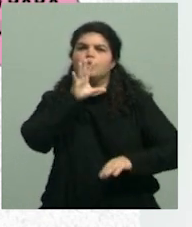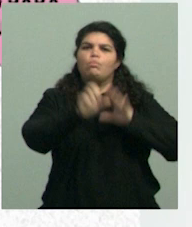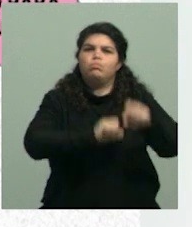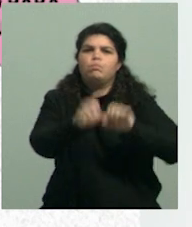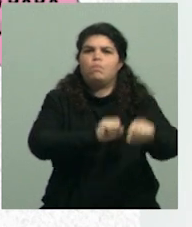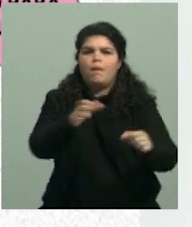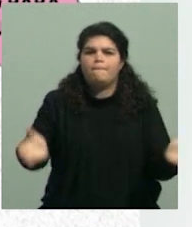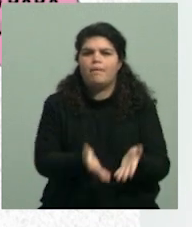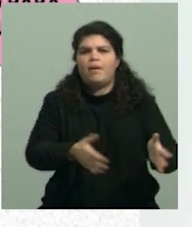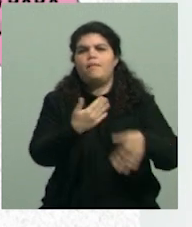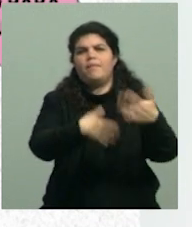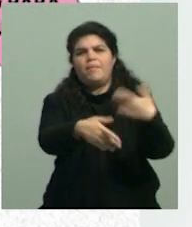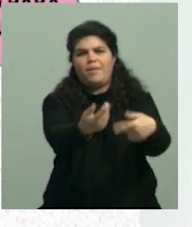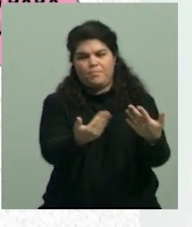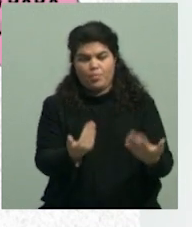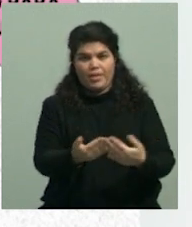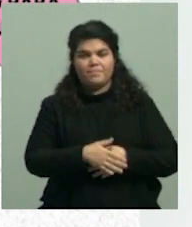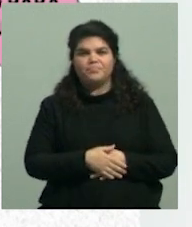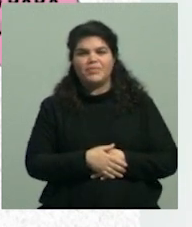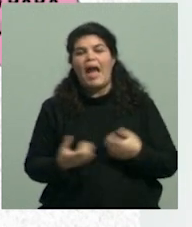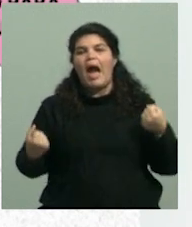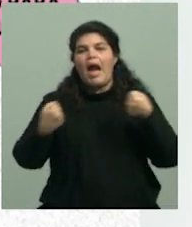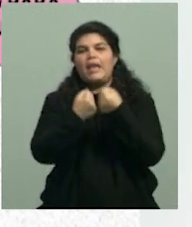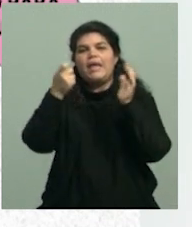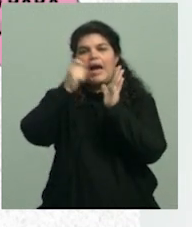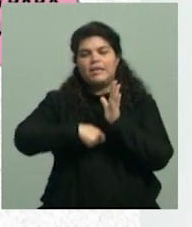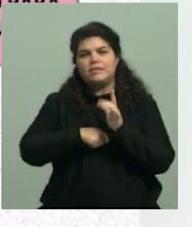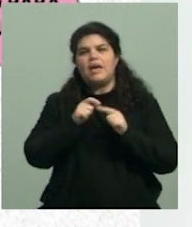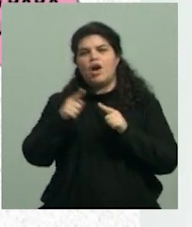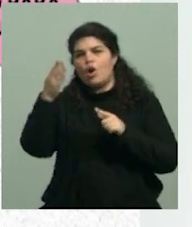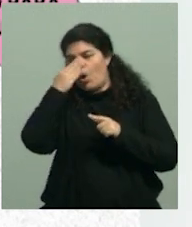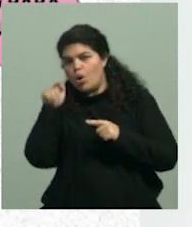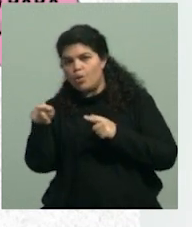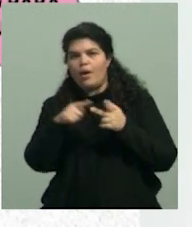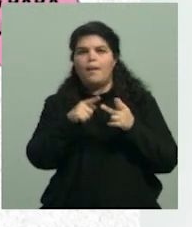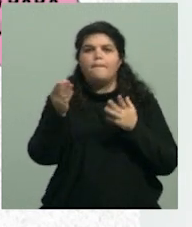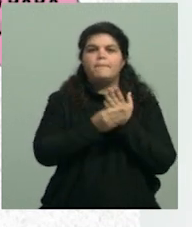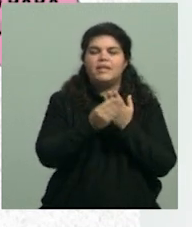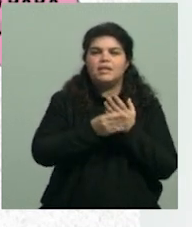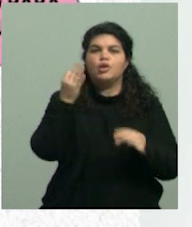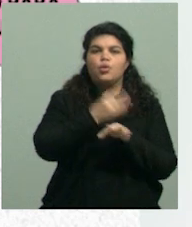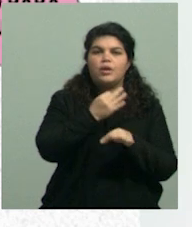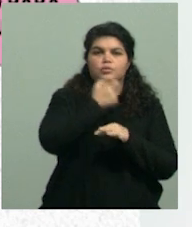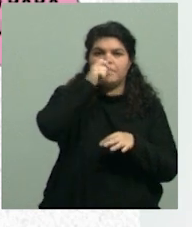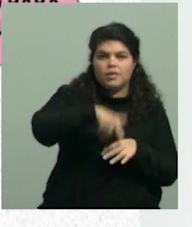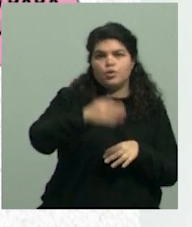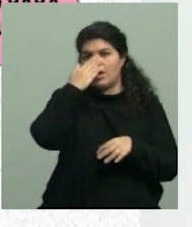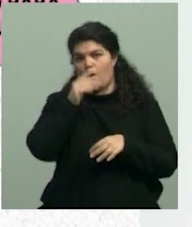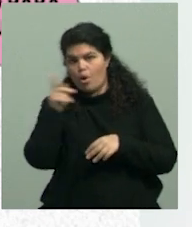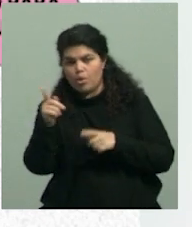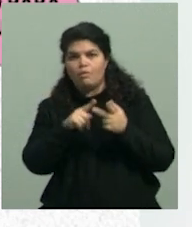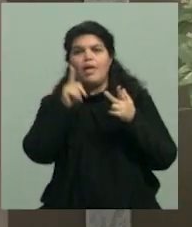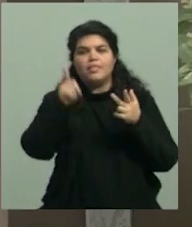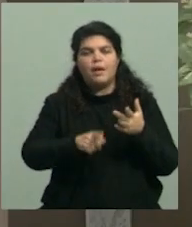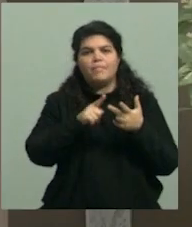alianza con la Universidad Nacional de Córdoba, con Young E3, con el Ministerio de Educación, tanto de la provincia de Mendoza como de la provincia de